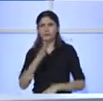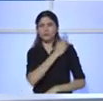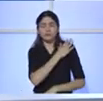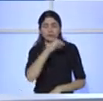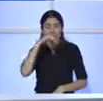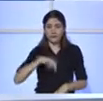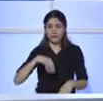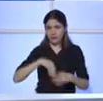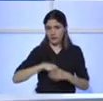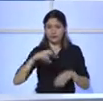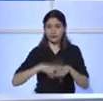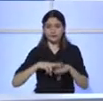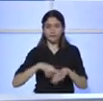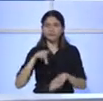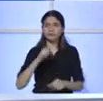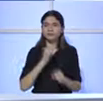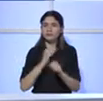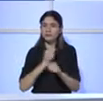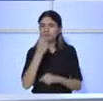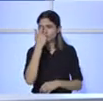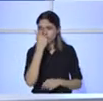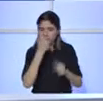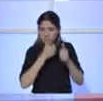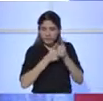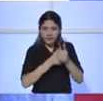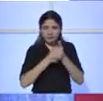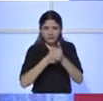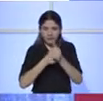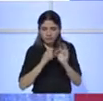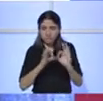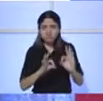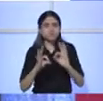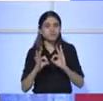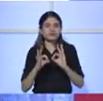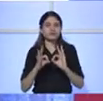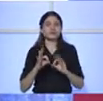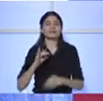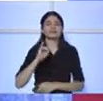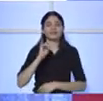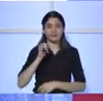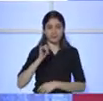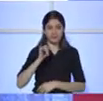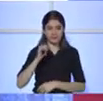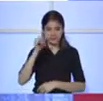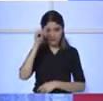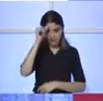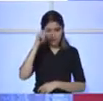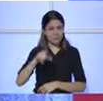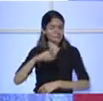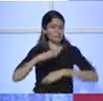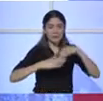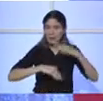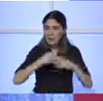de acompañar a cada Ministerio, lo hace la Procuraduría. Totalmente. Y el mensaje es claro. El que no hace la obra, igual va a pagar.